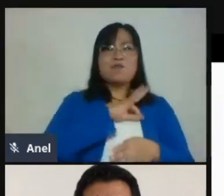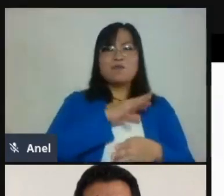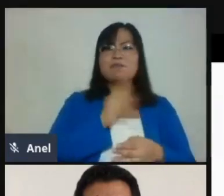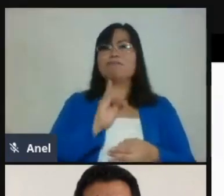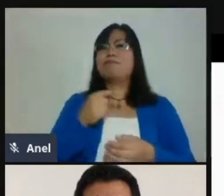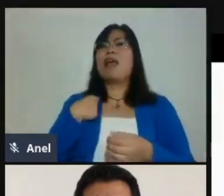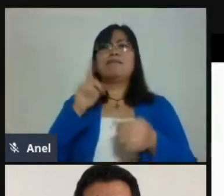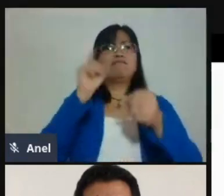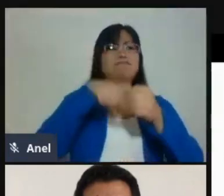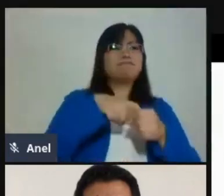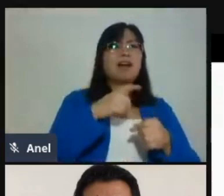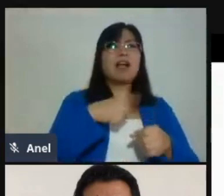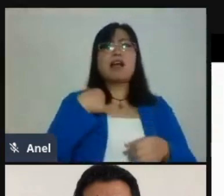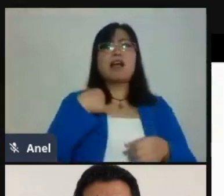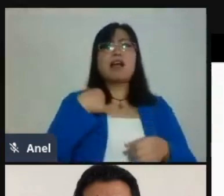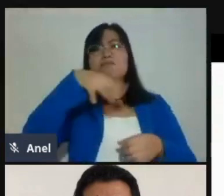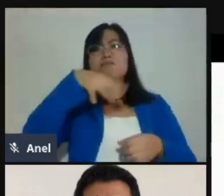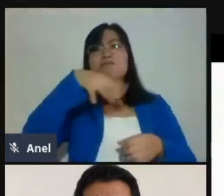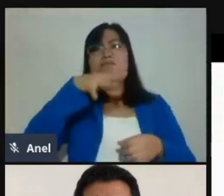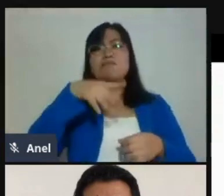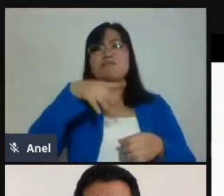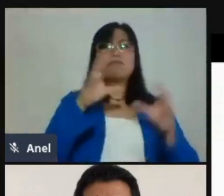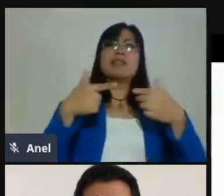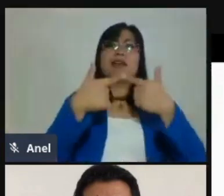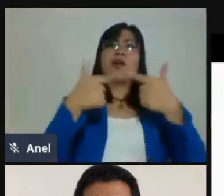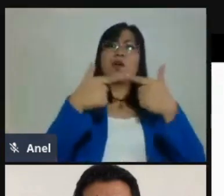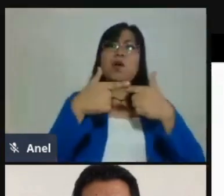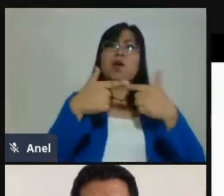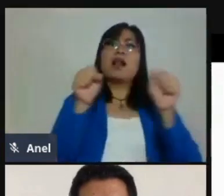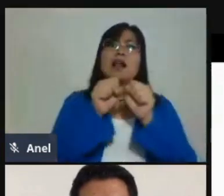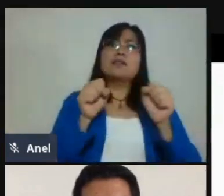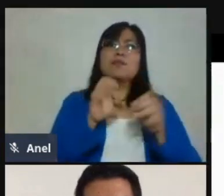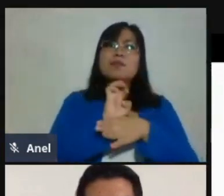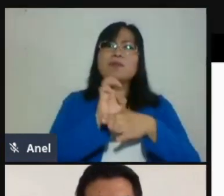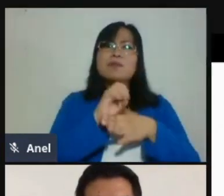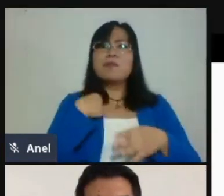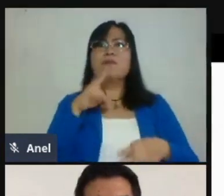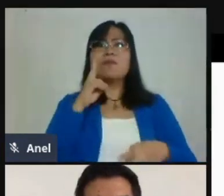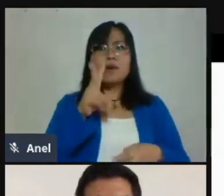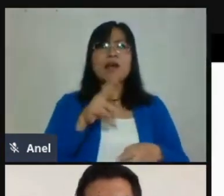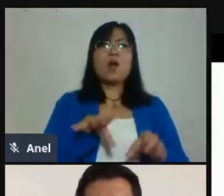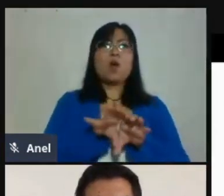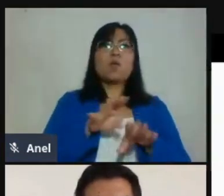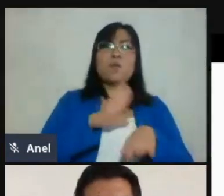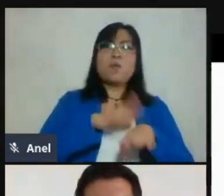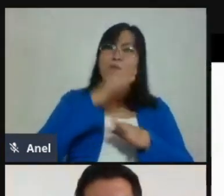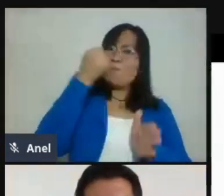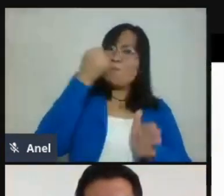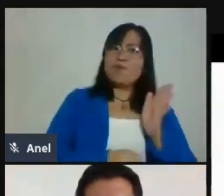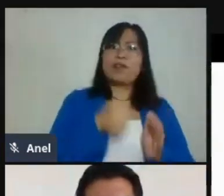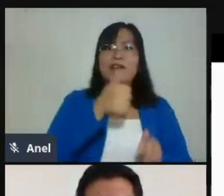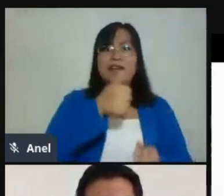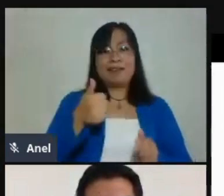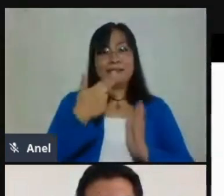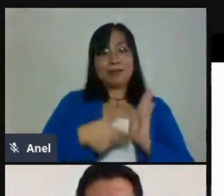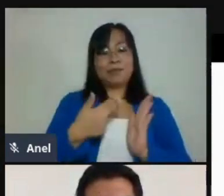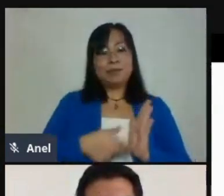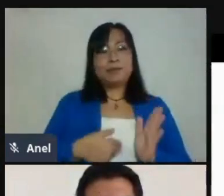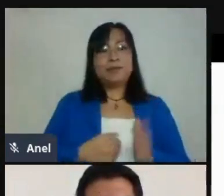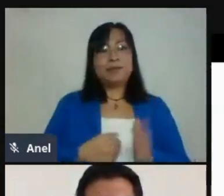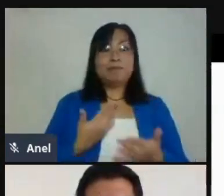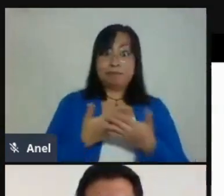al Teacher Center de Google y pueden ir viendo cada una de las herramientas. Y por último, me gustaría cerrar esta